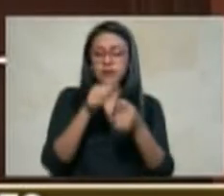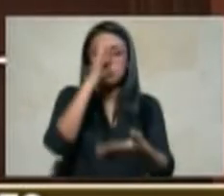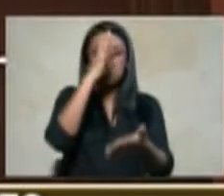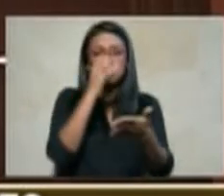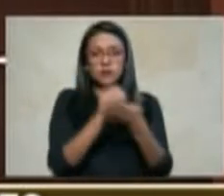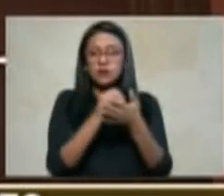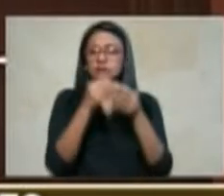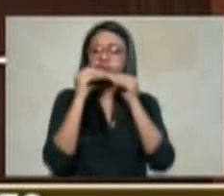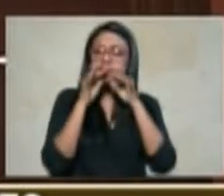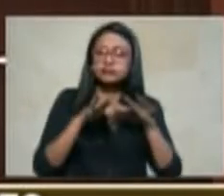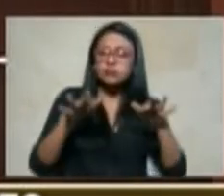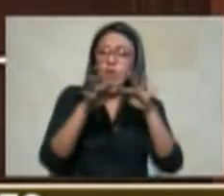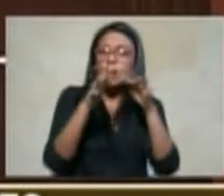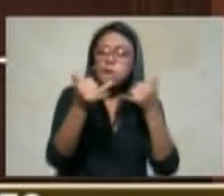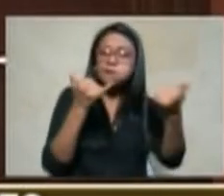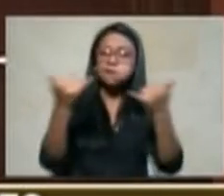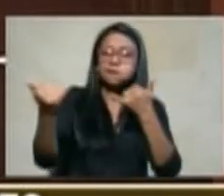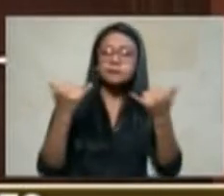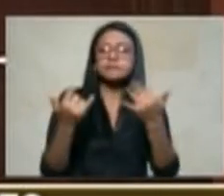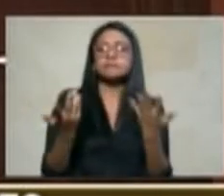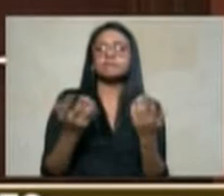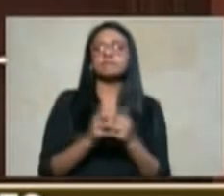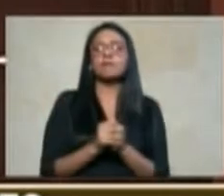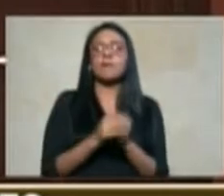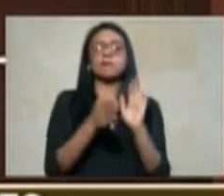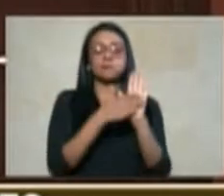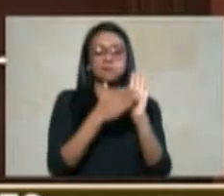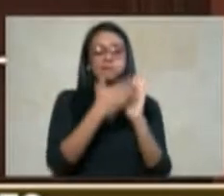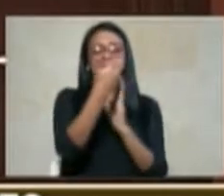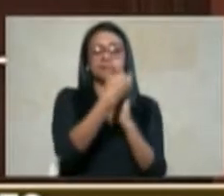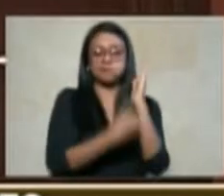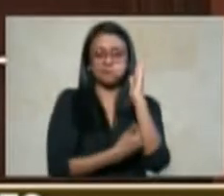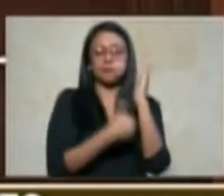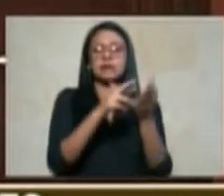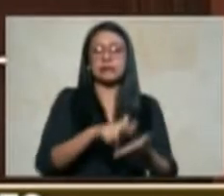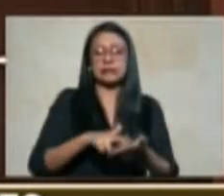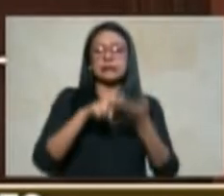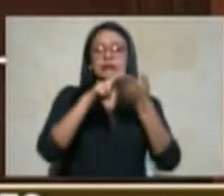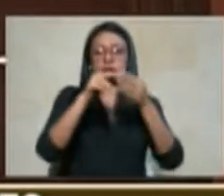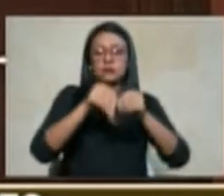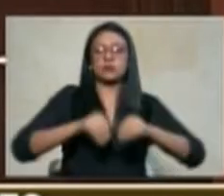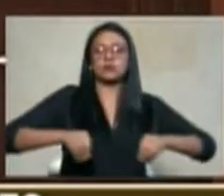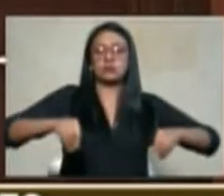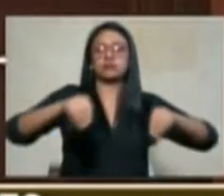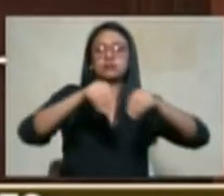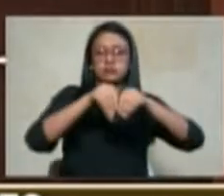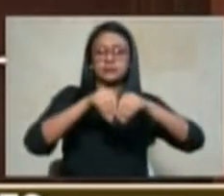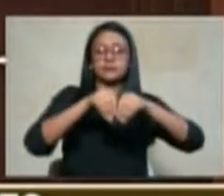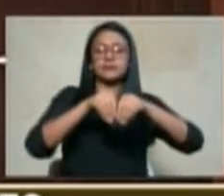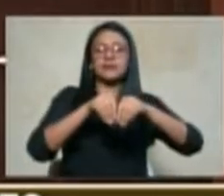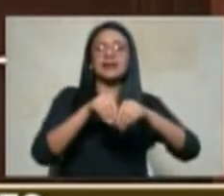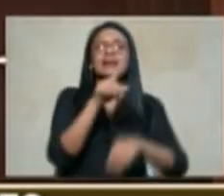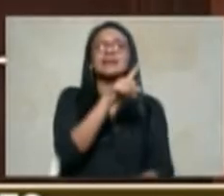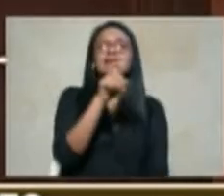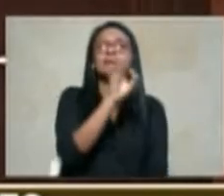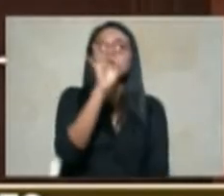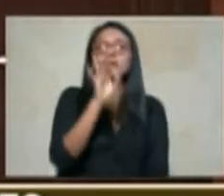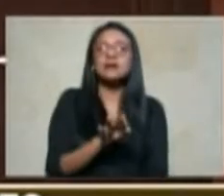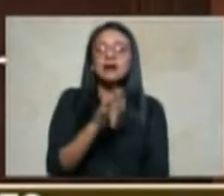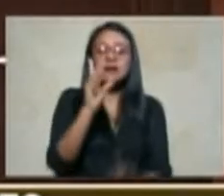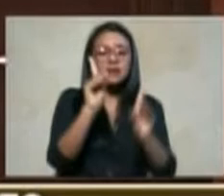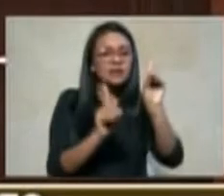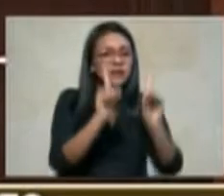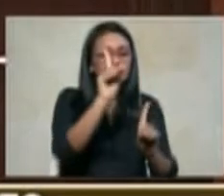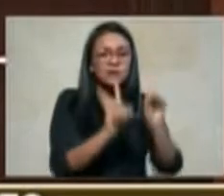tiene documentada la unidad de restitución de tierras del 100% de las decisiones adoptadas en instancia judicial